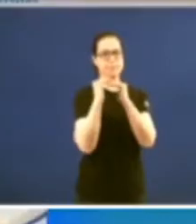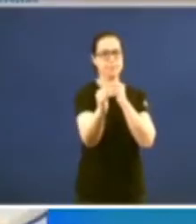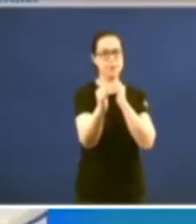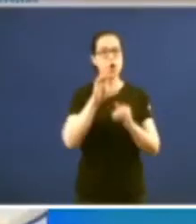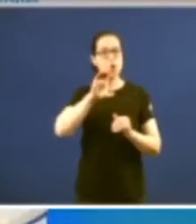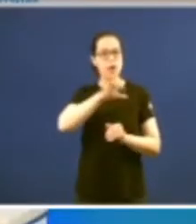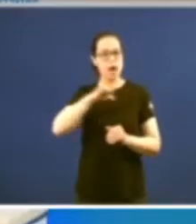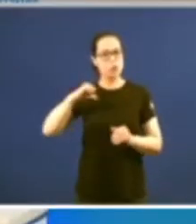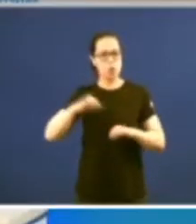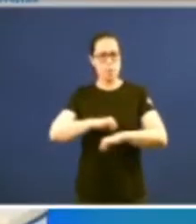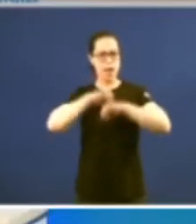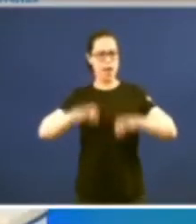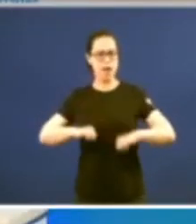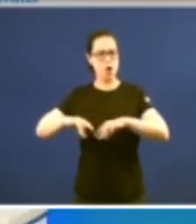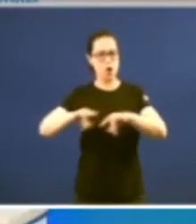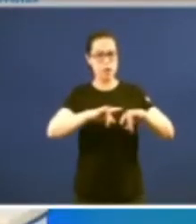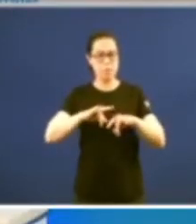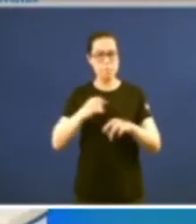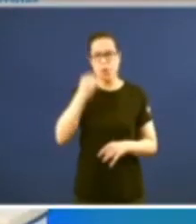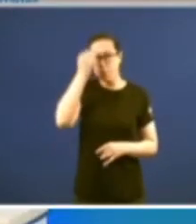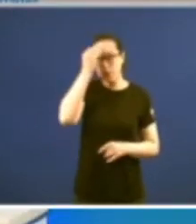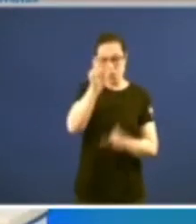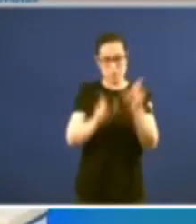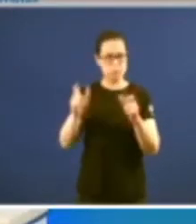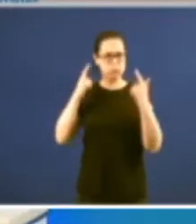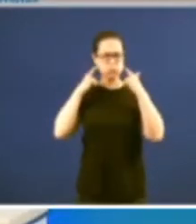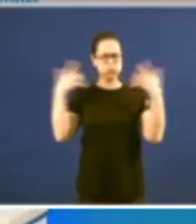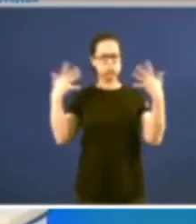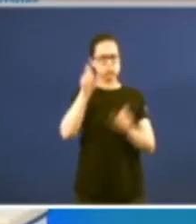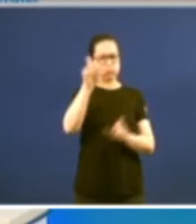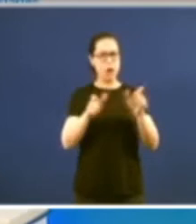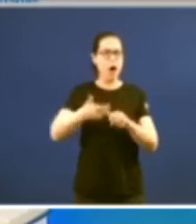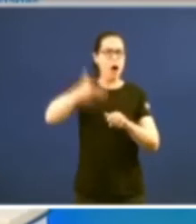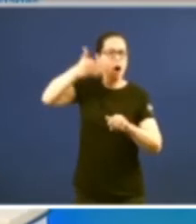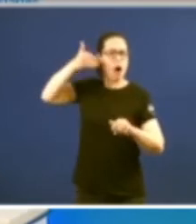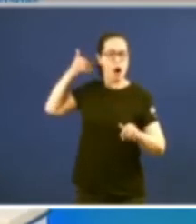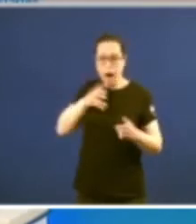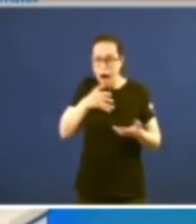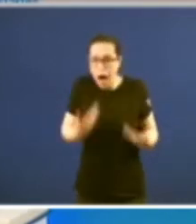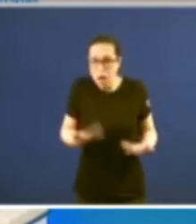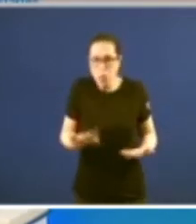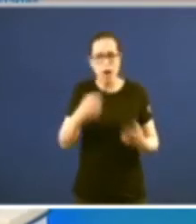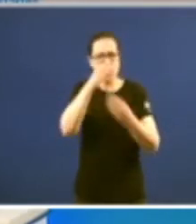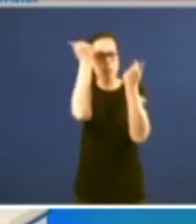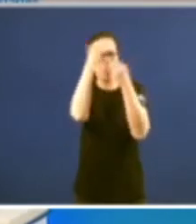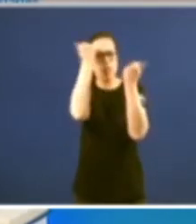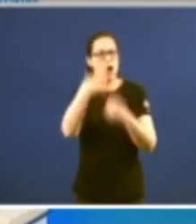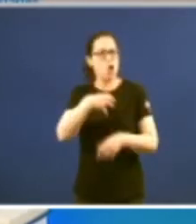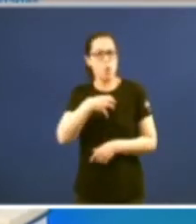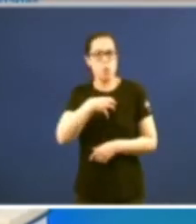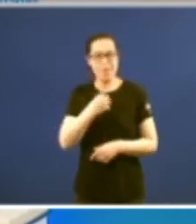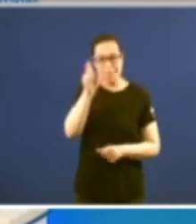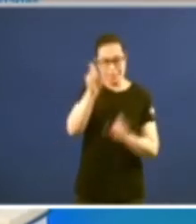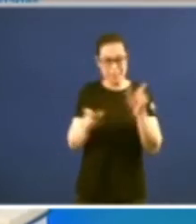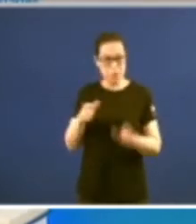comunidad autónoma creo que son personalidades históricas y personalidades actuales que no podemos olvidar quienes apreciamos